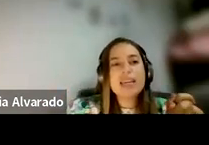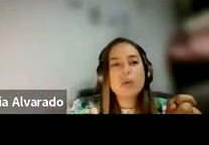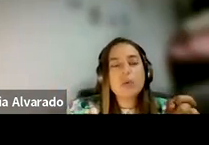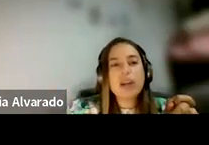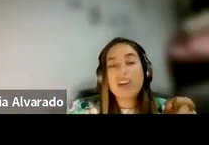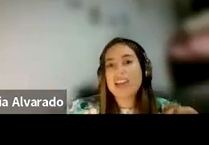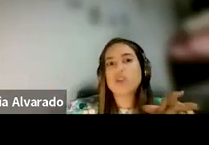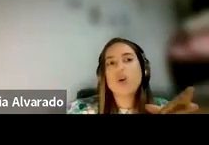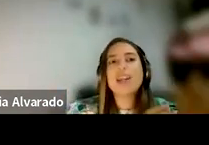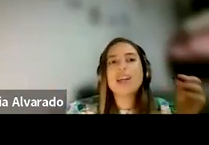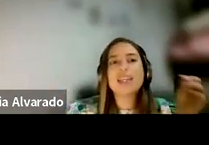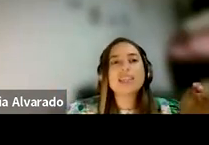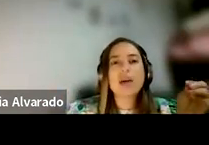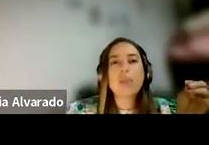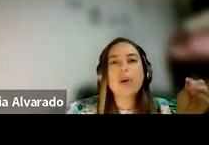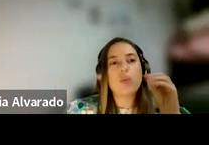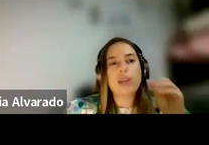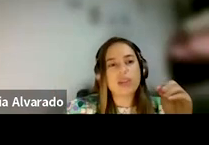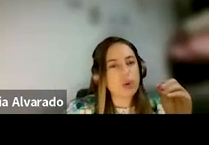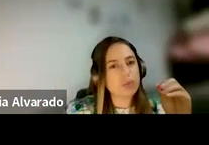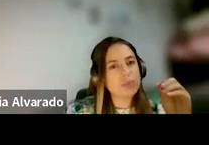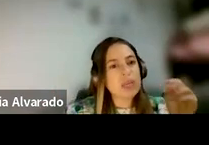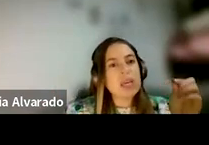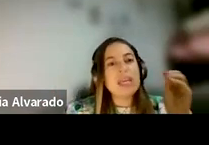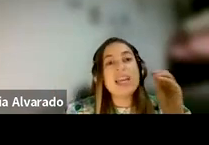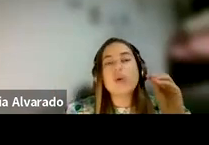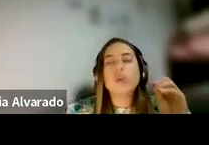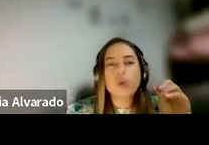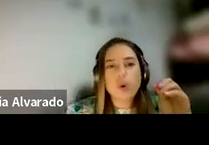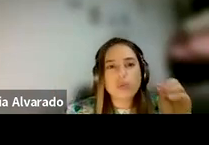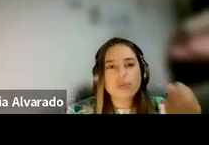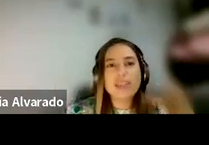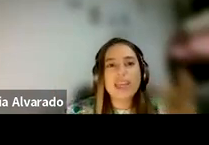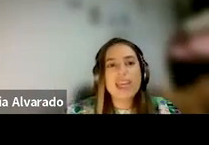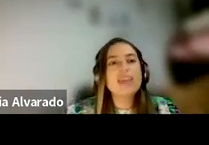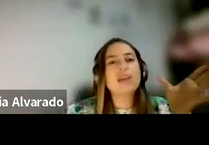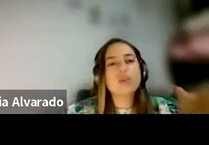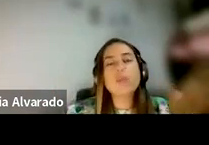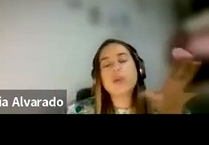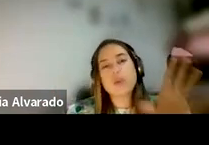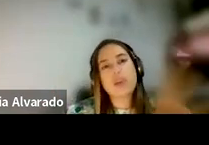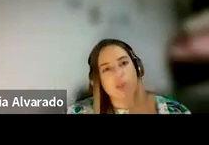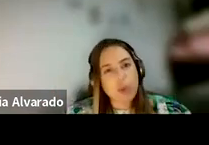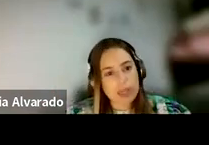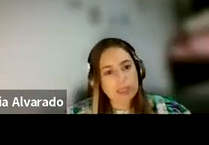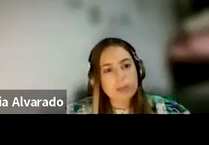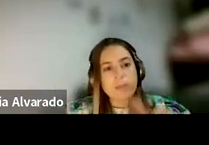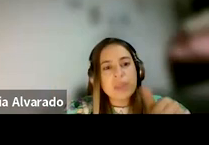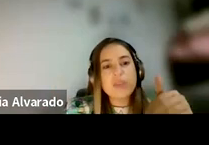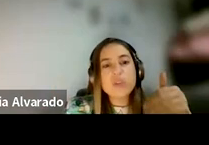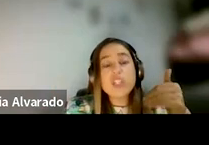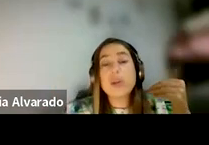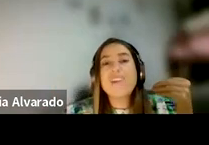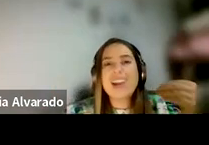debe ser una relación caracterizada por la dominación y el control de quién, de los hombres sobre las mujeres.